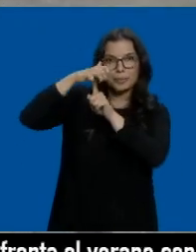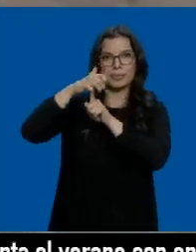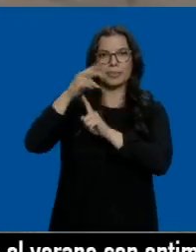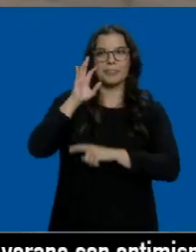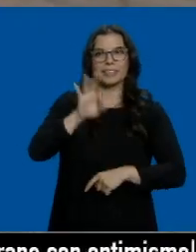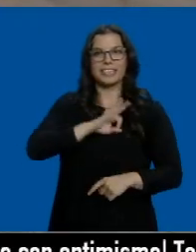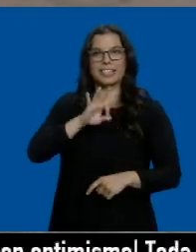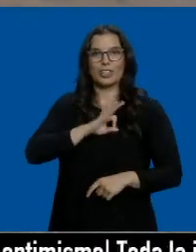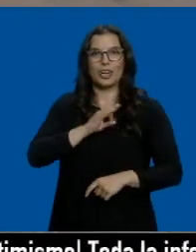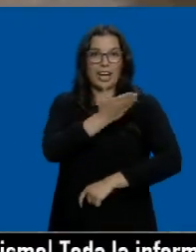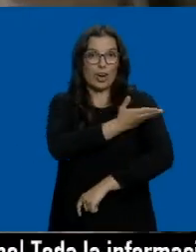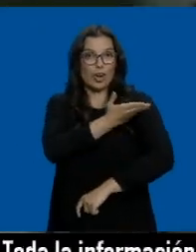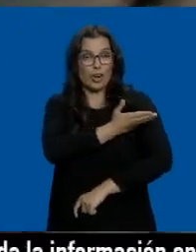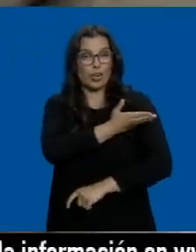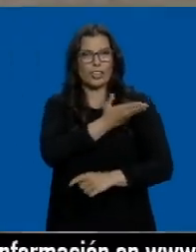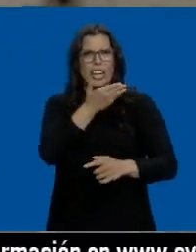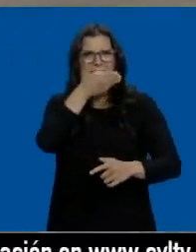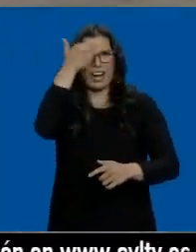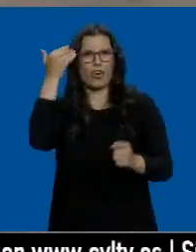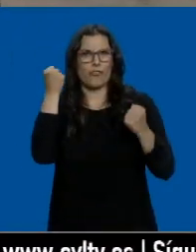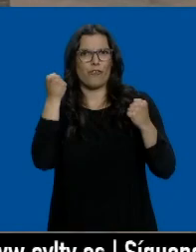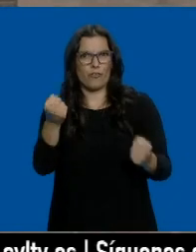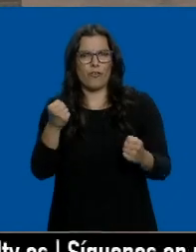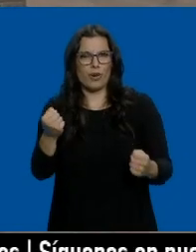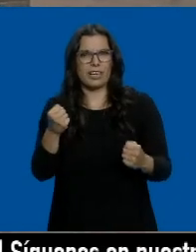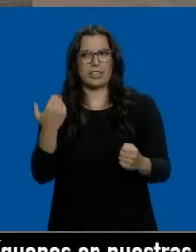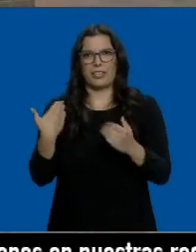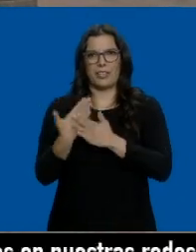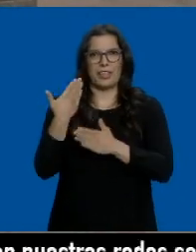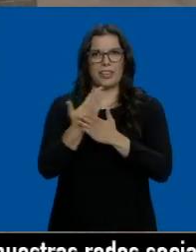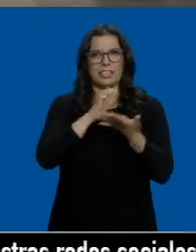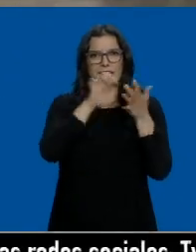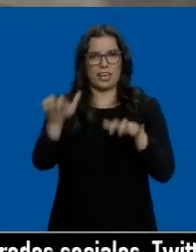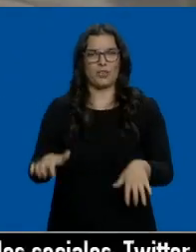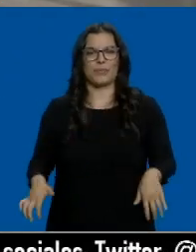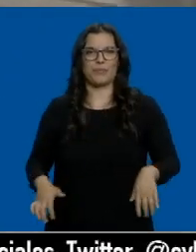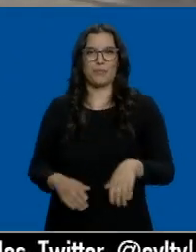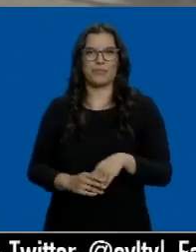señora con todavía manga corta, ese calor que ha hecho durante los últimos días en Castilla y León.